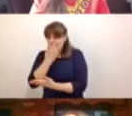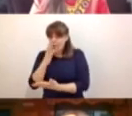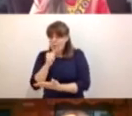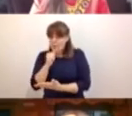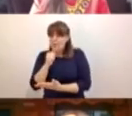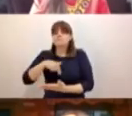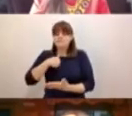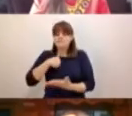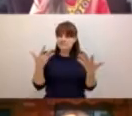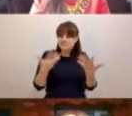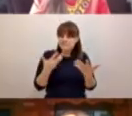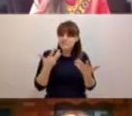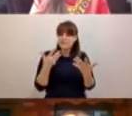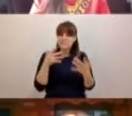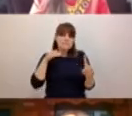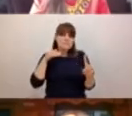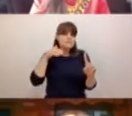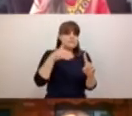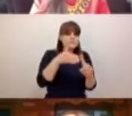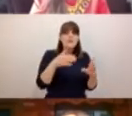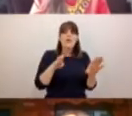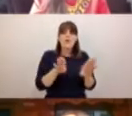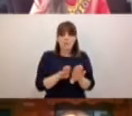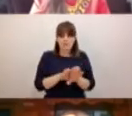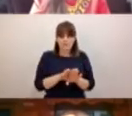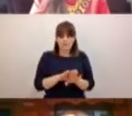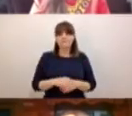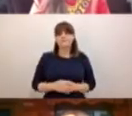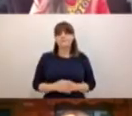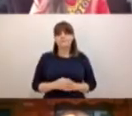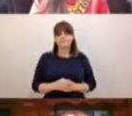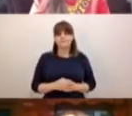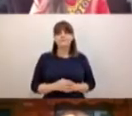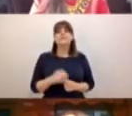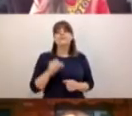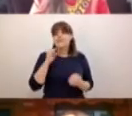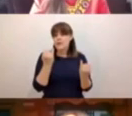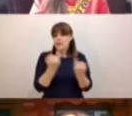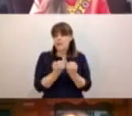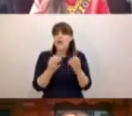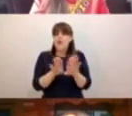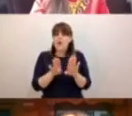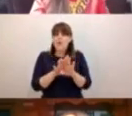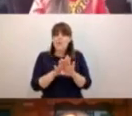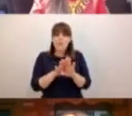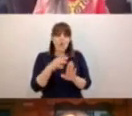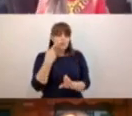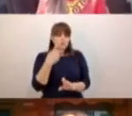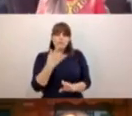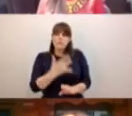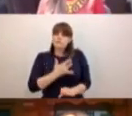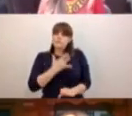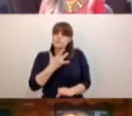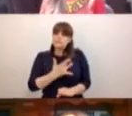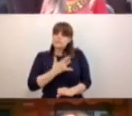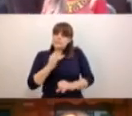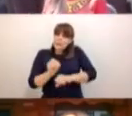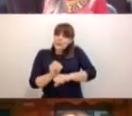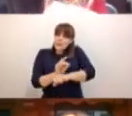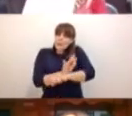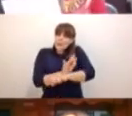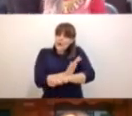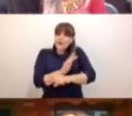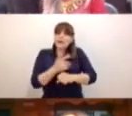Tenemos otro reto, fortalecer el trabajo y las estrategias de atención socioemocional para que tanto estudiantes como docentes puedan